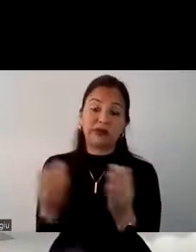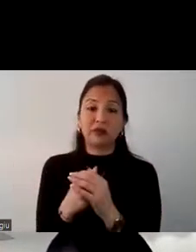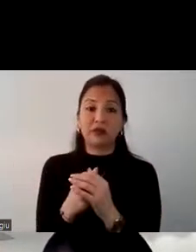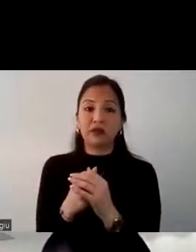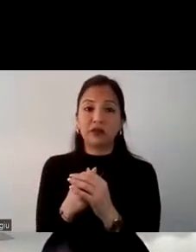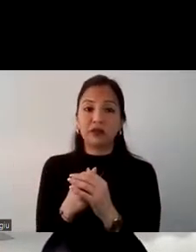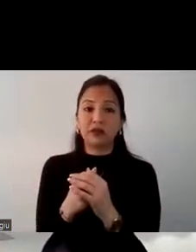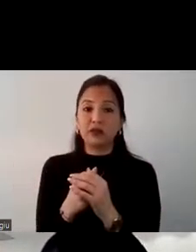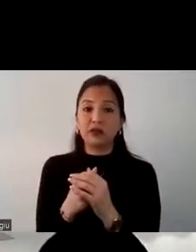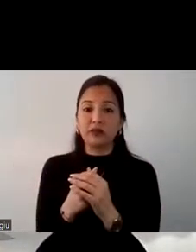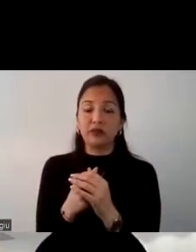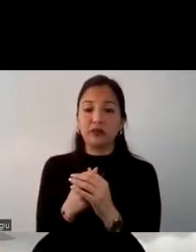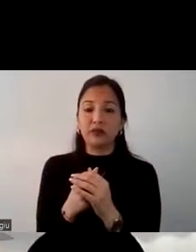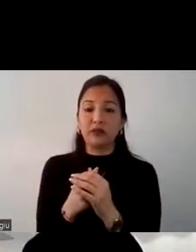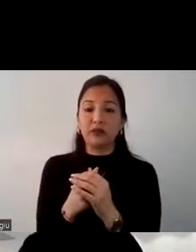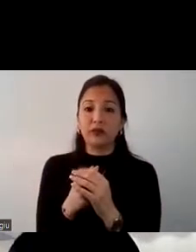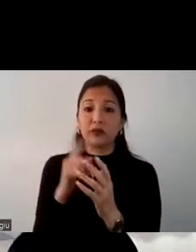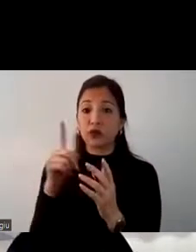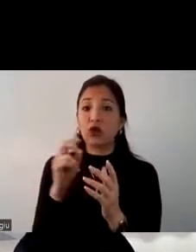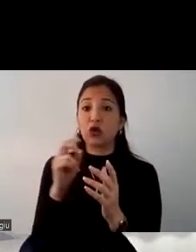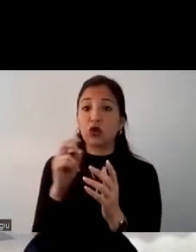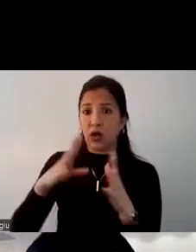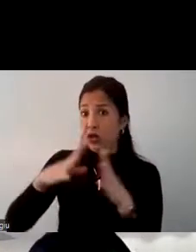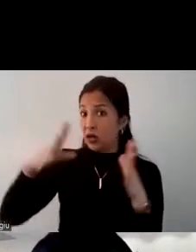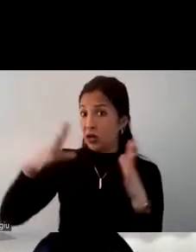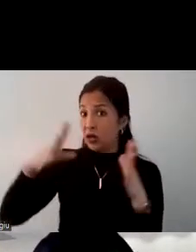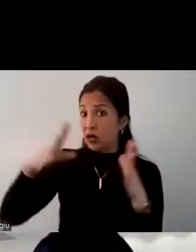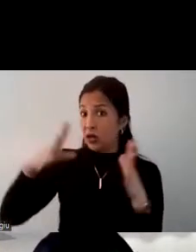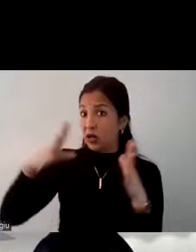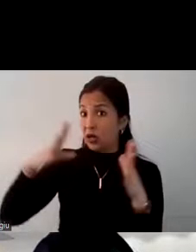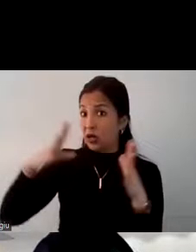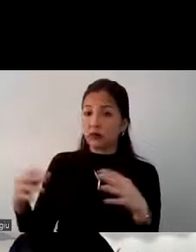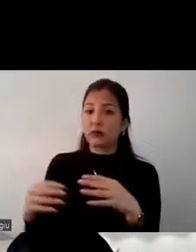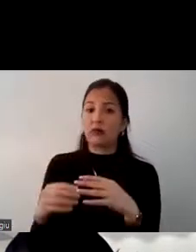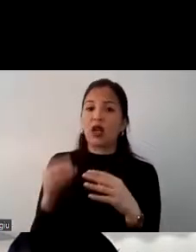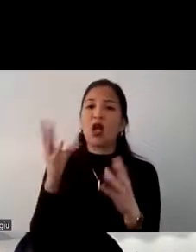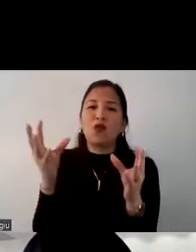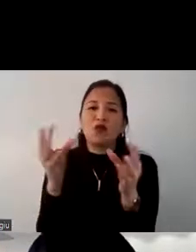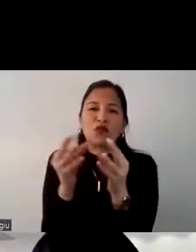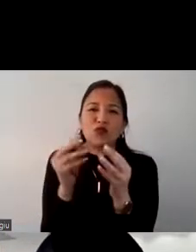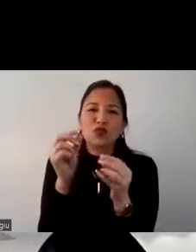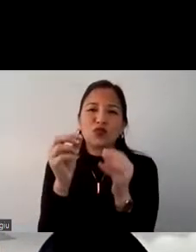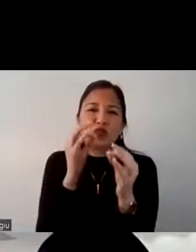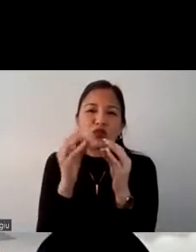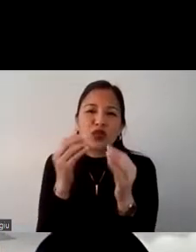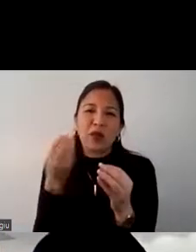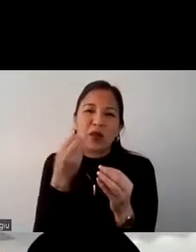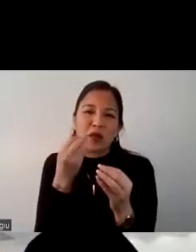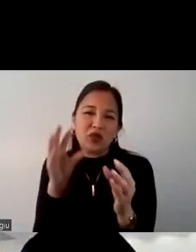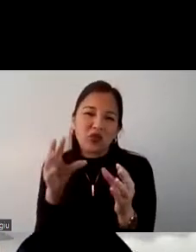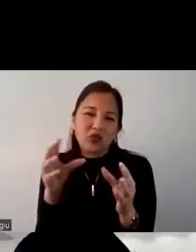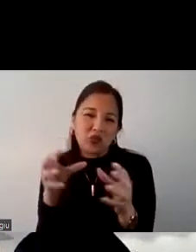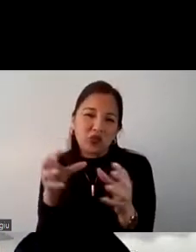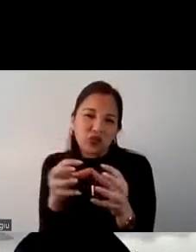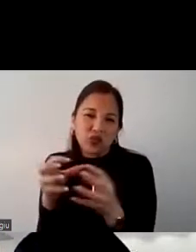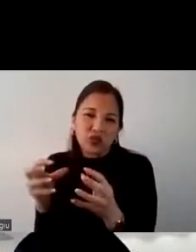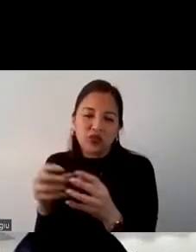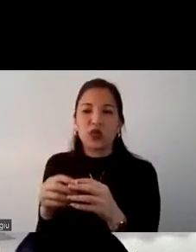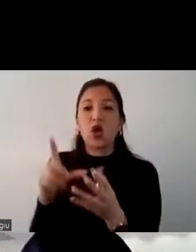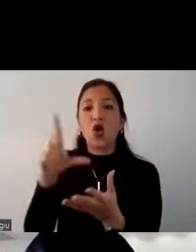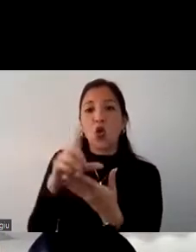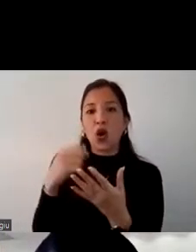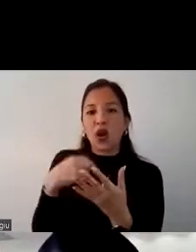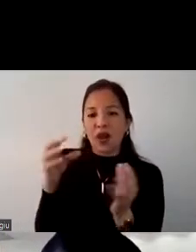y no sólo hablando de restaurantes grandes también podemos hablar de chiquitas podemos hablar de esos pequeños lugares en